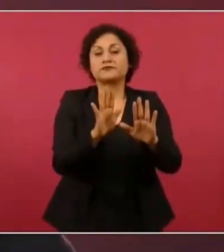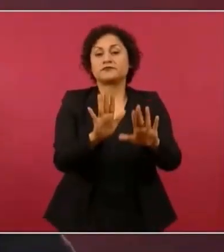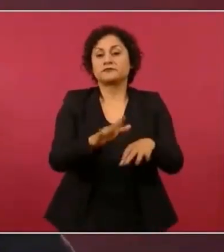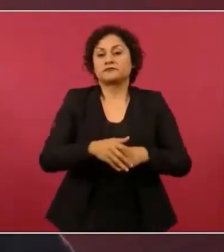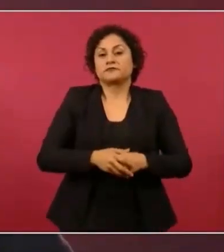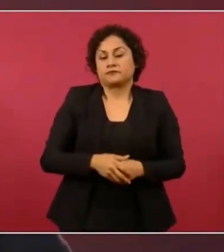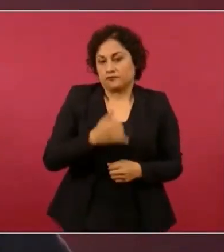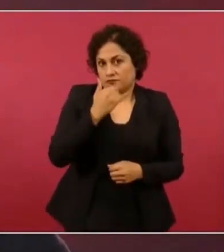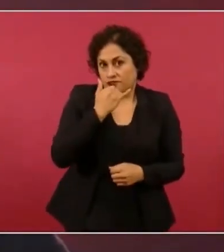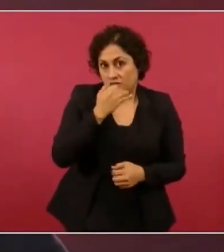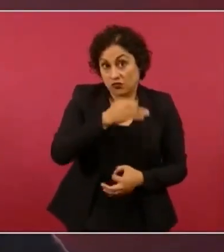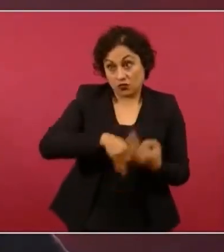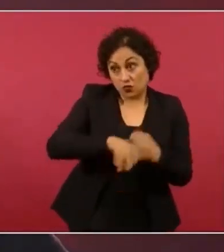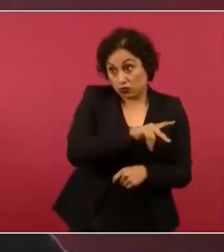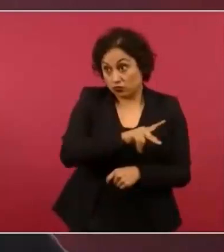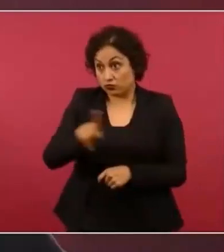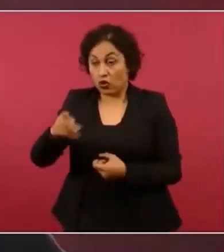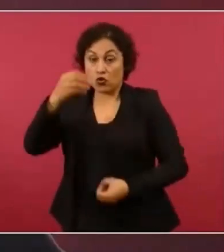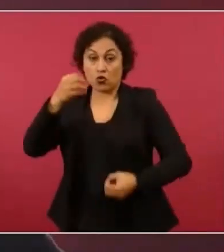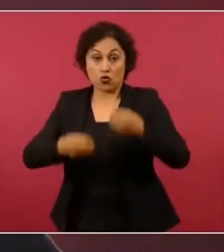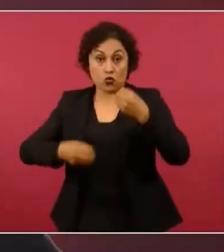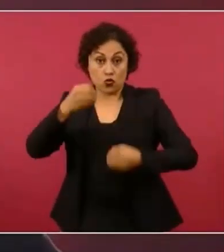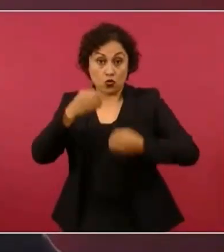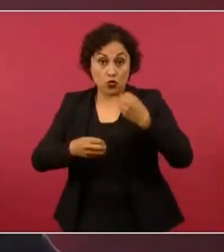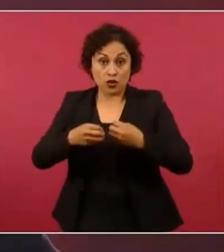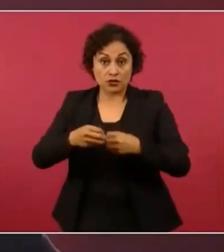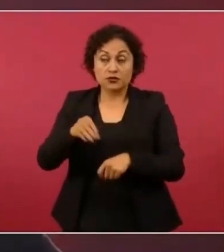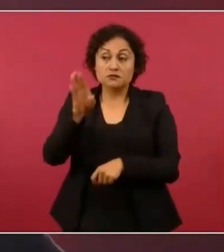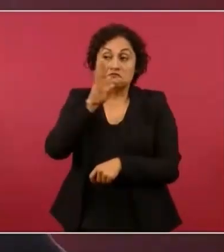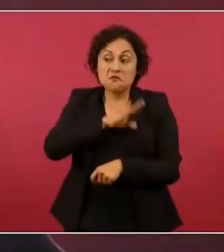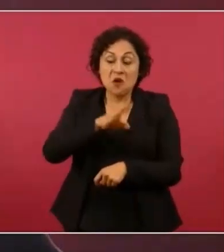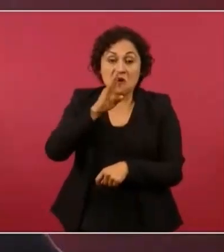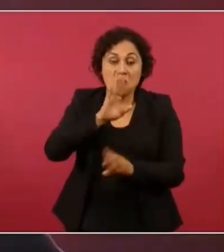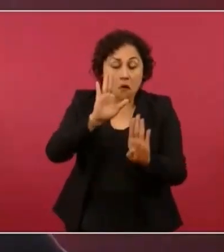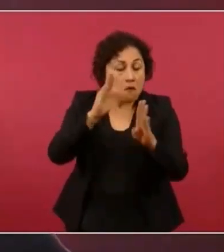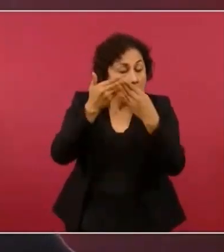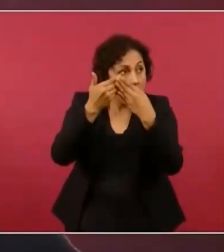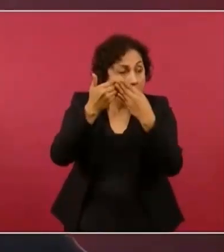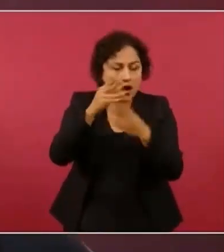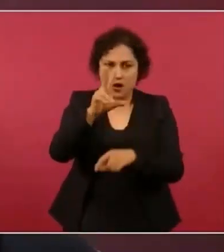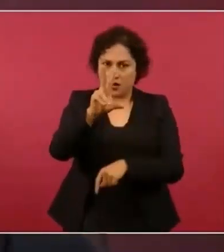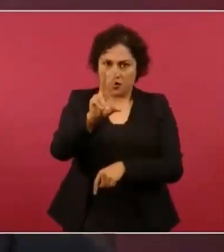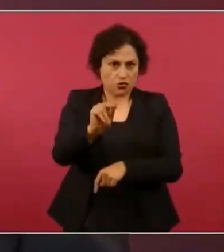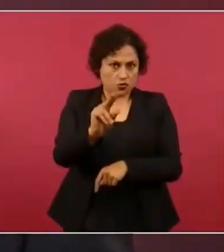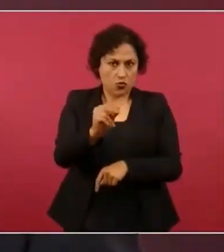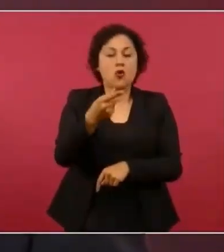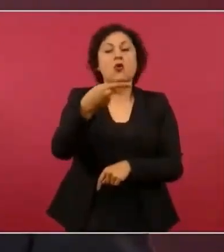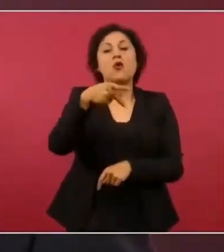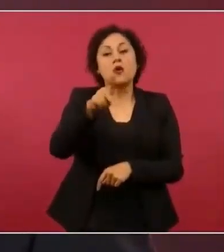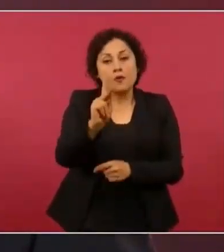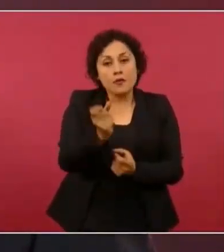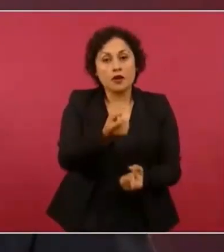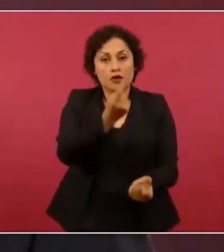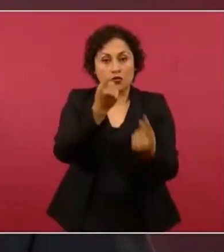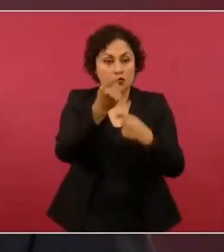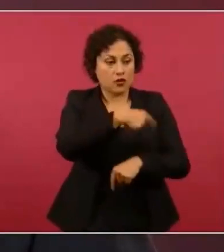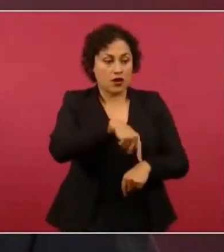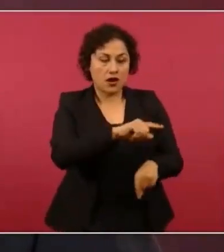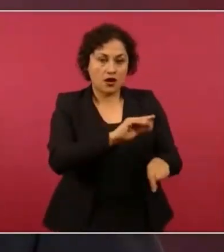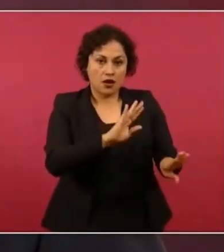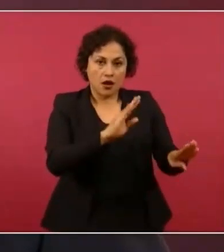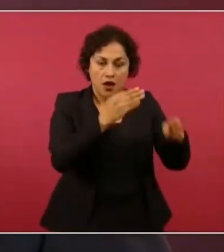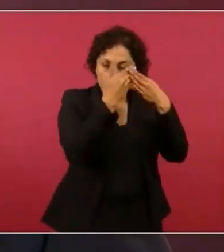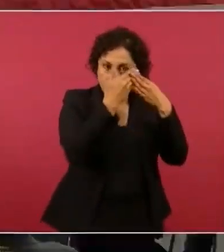ciegas. A ciegas. No solamente es un criterio malinchista.